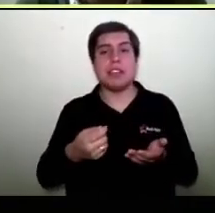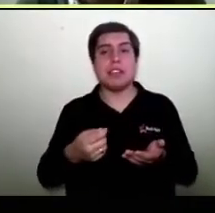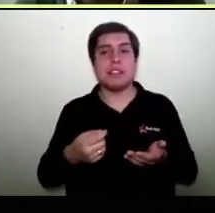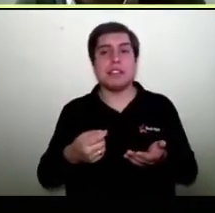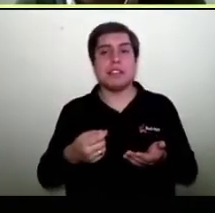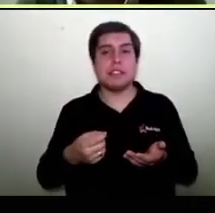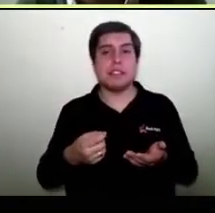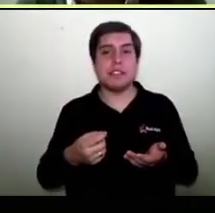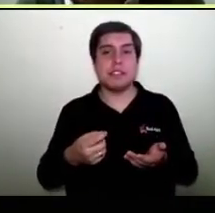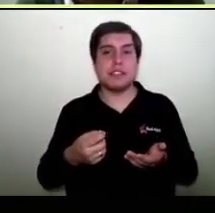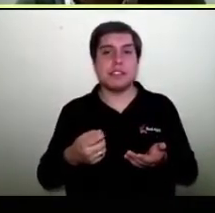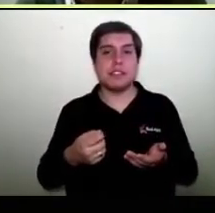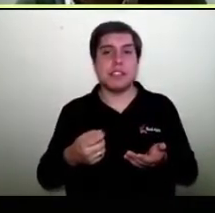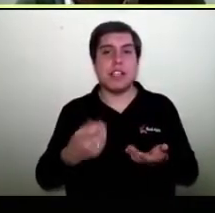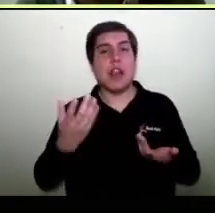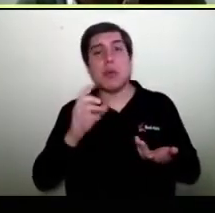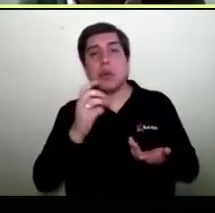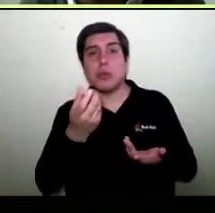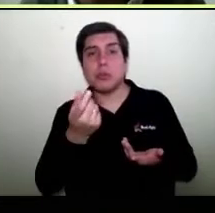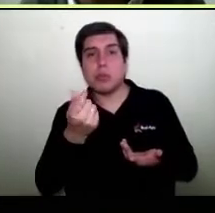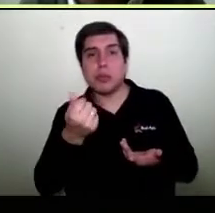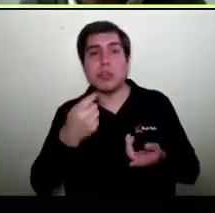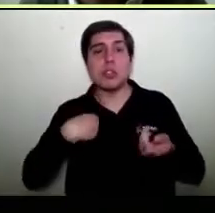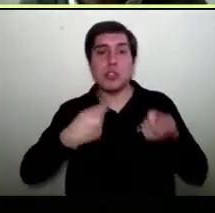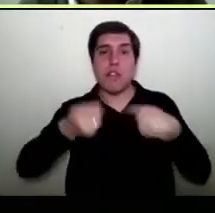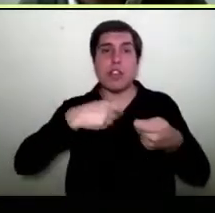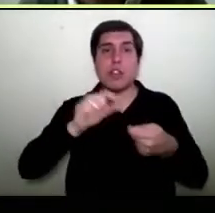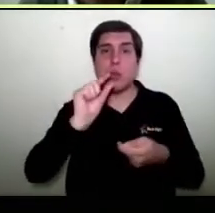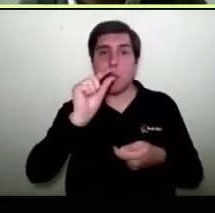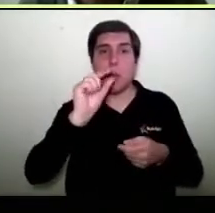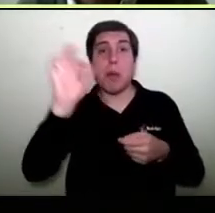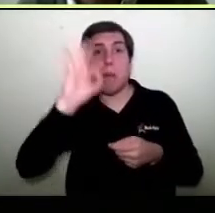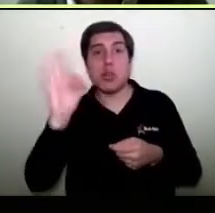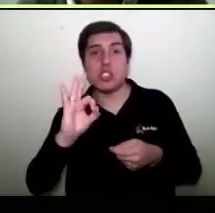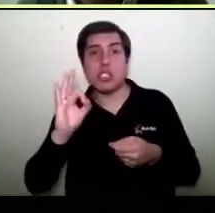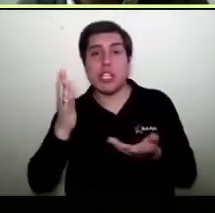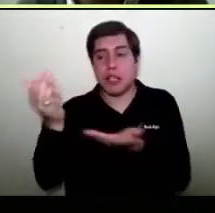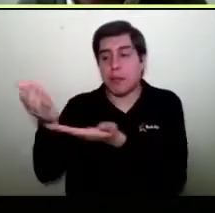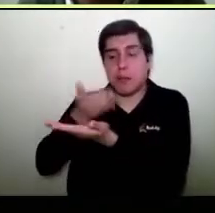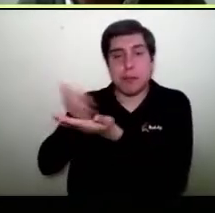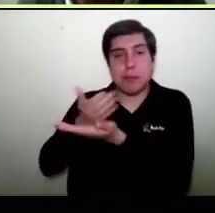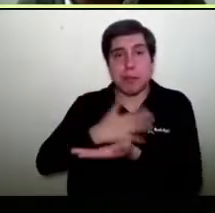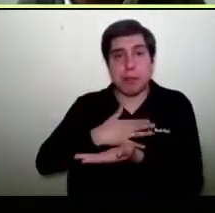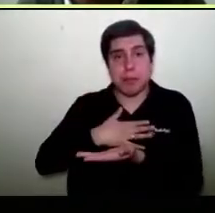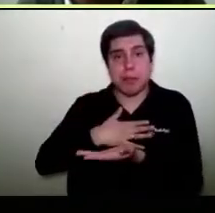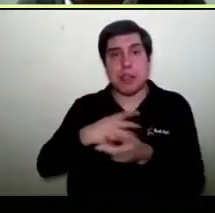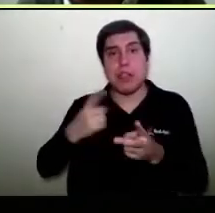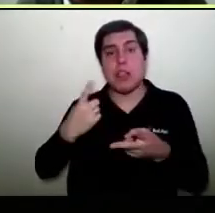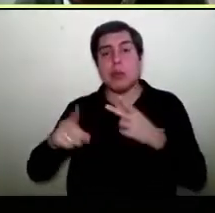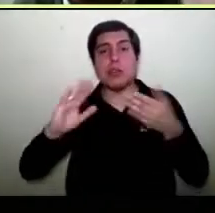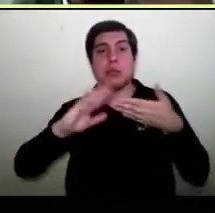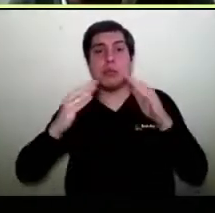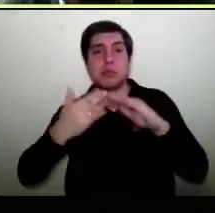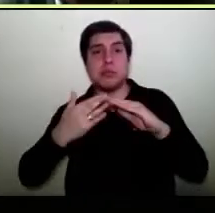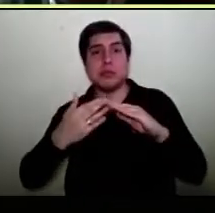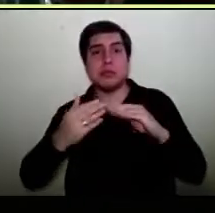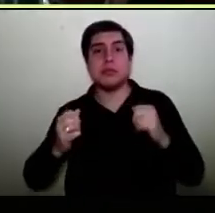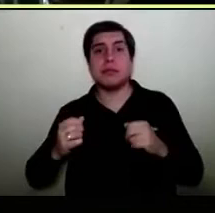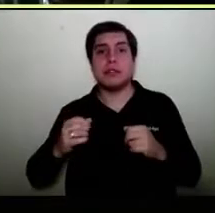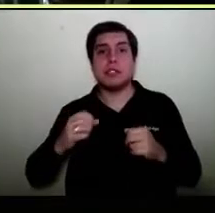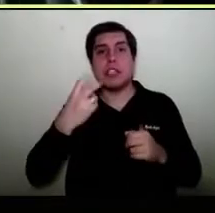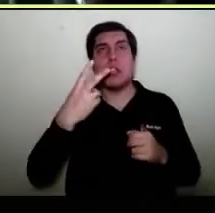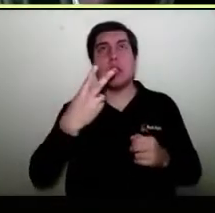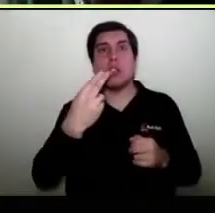y aceptar las condiciones de que te van a cobrar comisión por lo que tú vendes y en el caso de los que cobran membresía, como el caso de Comunidad C, pagas 12.500